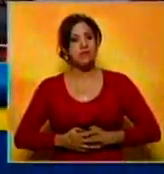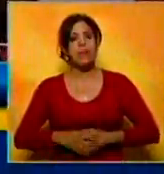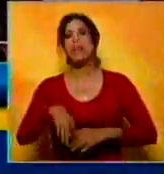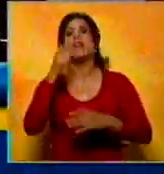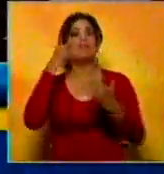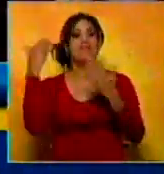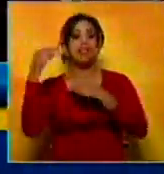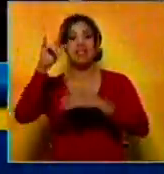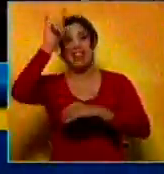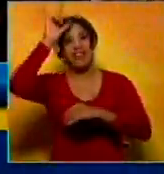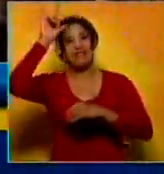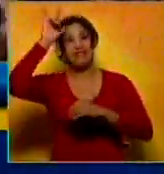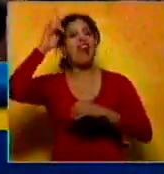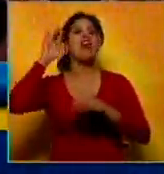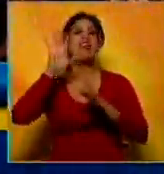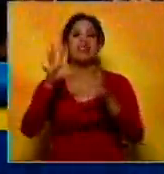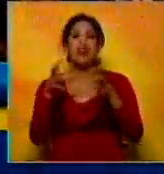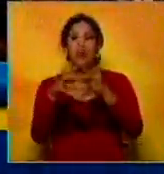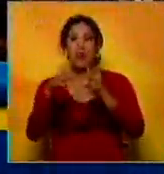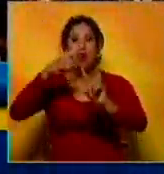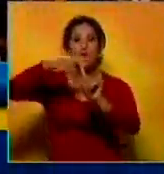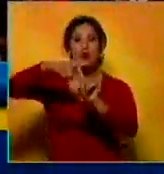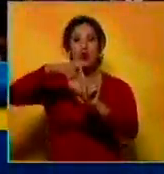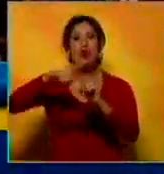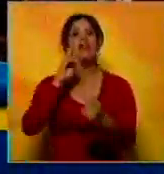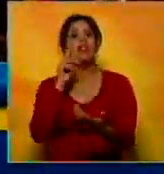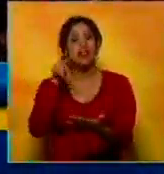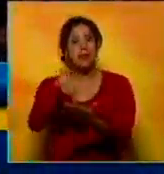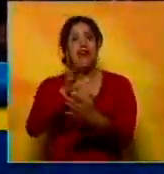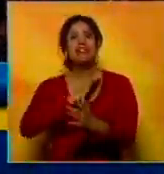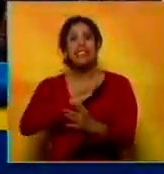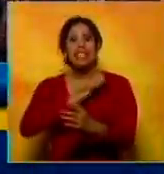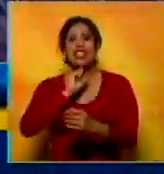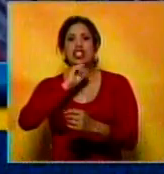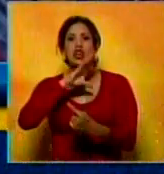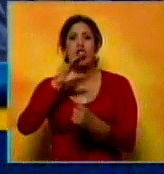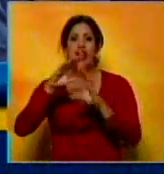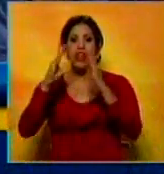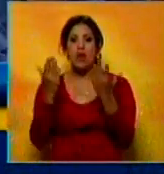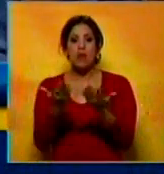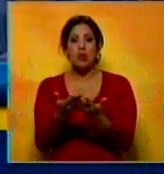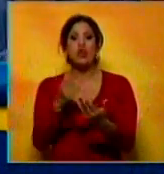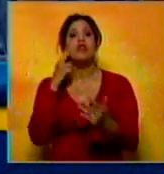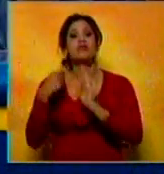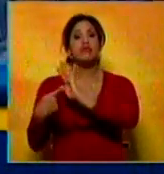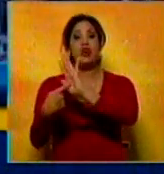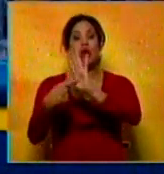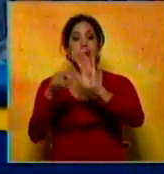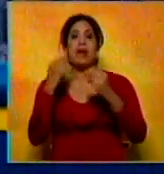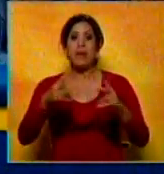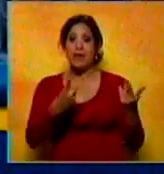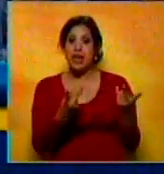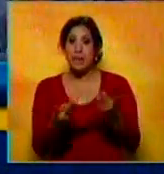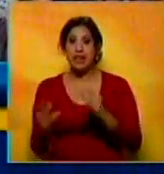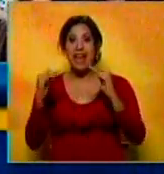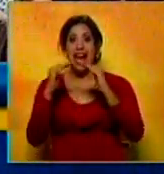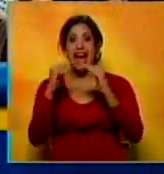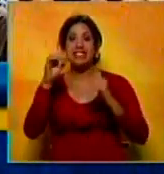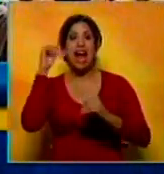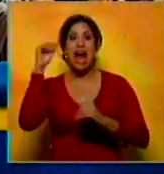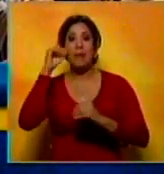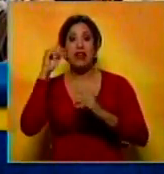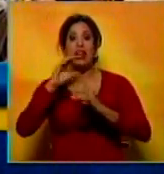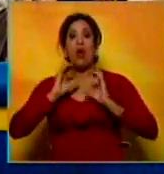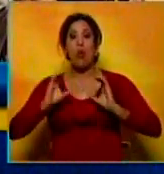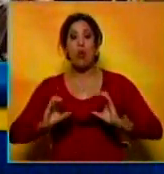Estos son los diablos danzantes de Corpus Christi, hoy patrimonio histórico de la humanidad. Sirvieron de muestra y dieron la bienvenida en la Casa Amarilla